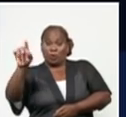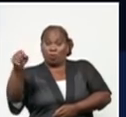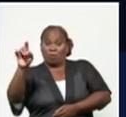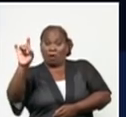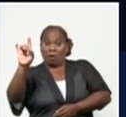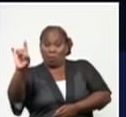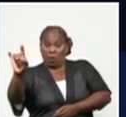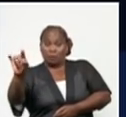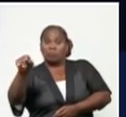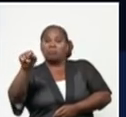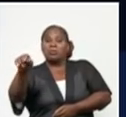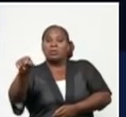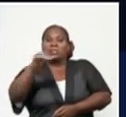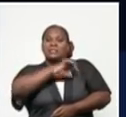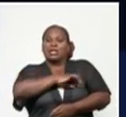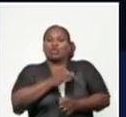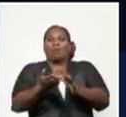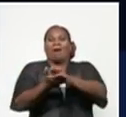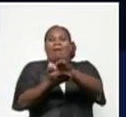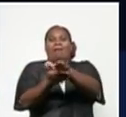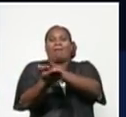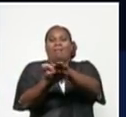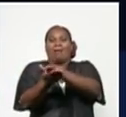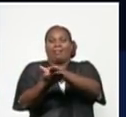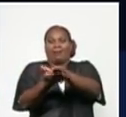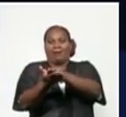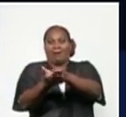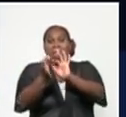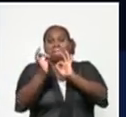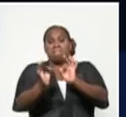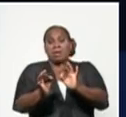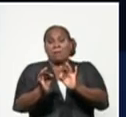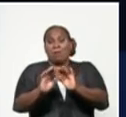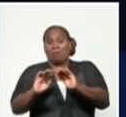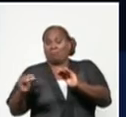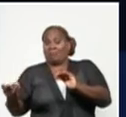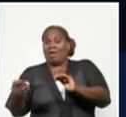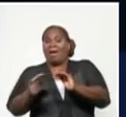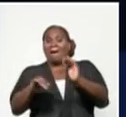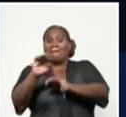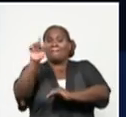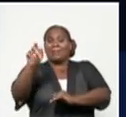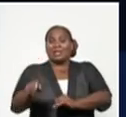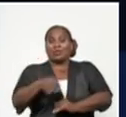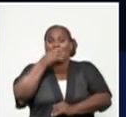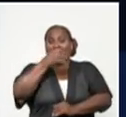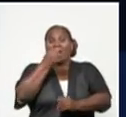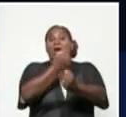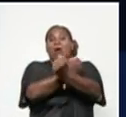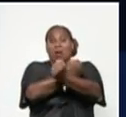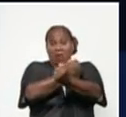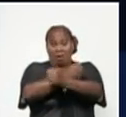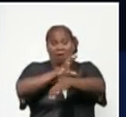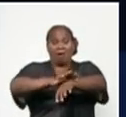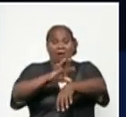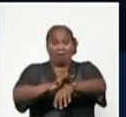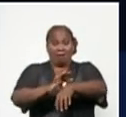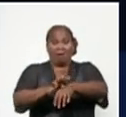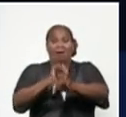Y era algo a lo que se refería el ministro. El riesgo de esta enfermedad, porque